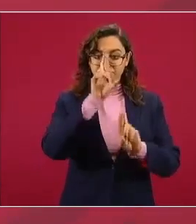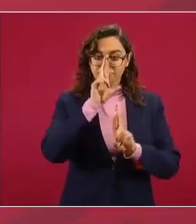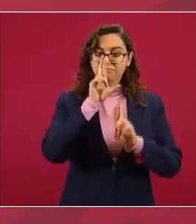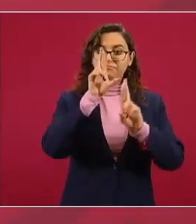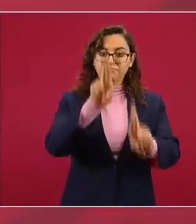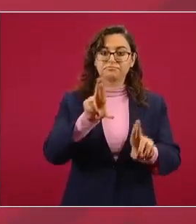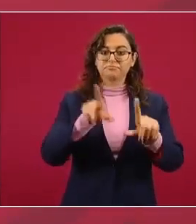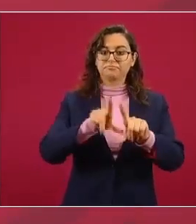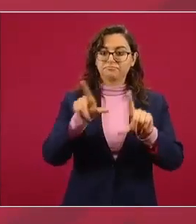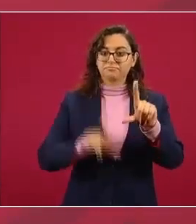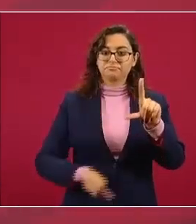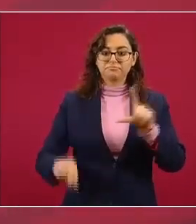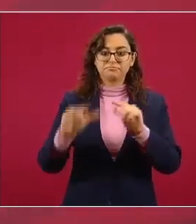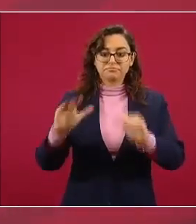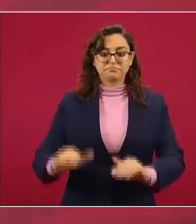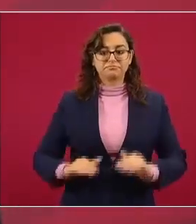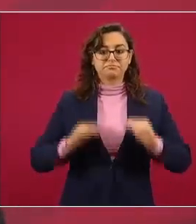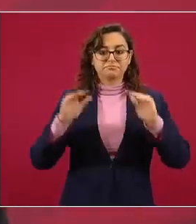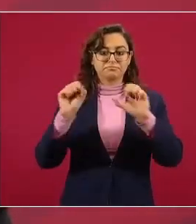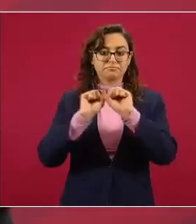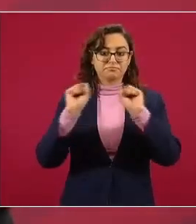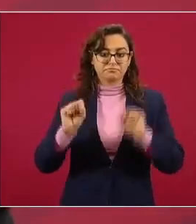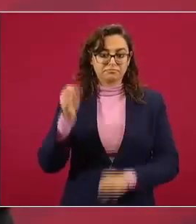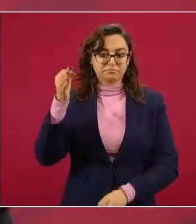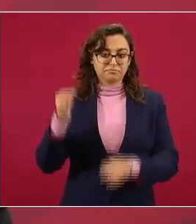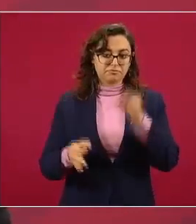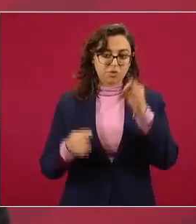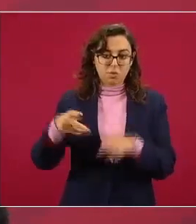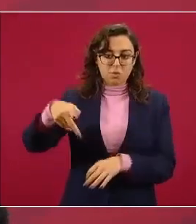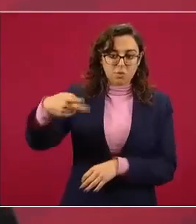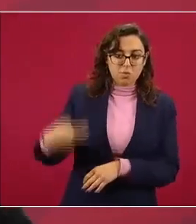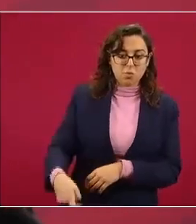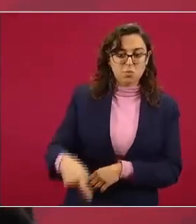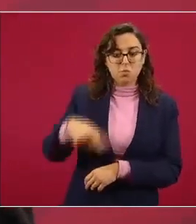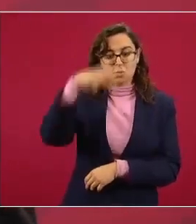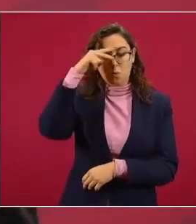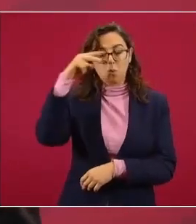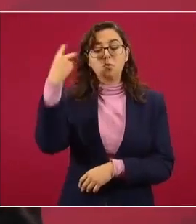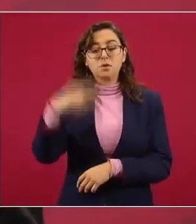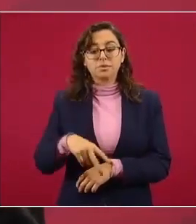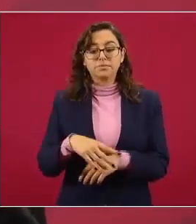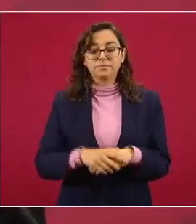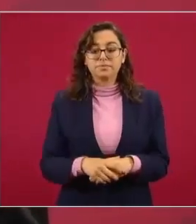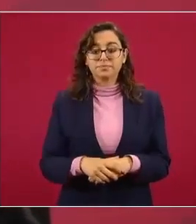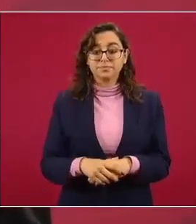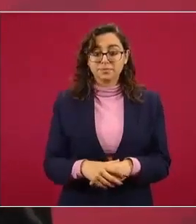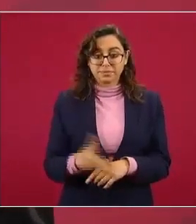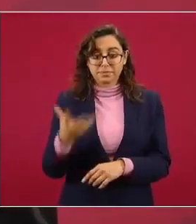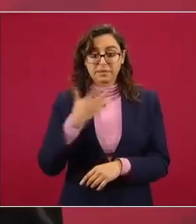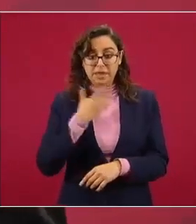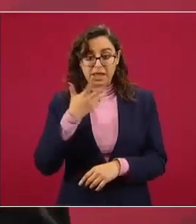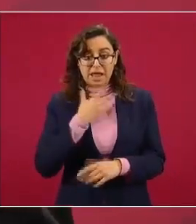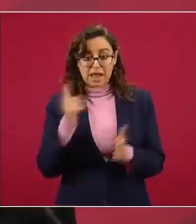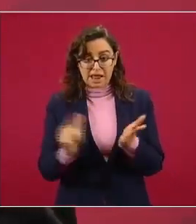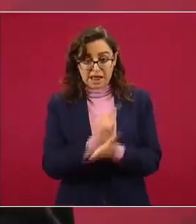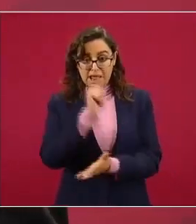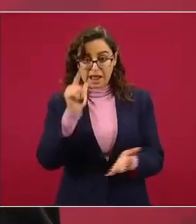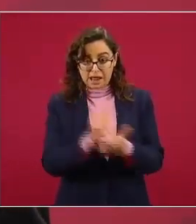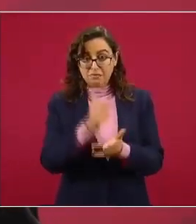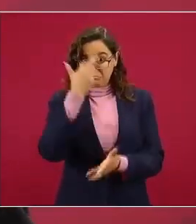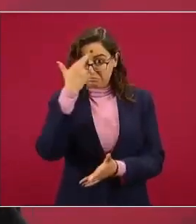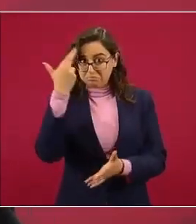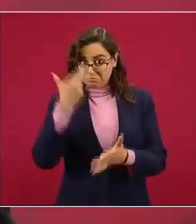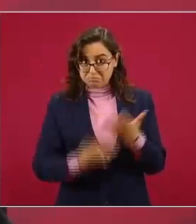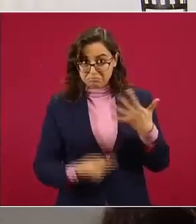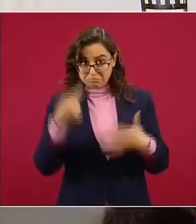soberanía y por lo tanto a la jurisdicción mexicana si hay delitos cometidos que esto ya estará a cargo de la Fiscalía